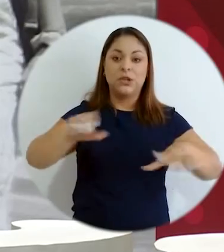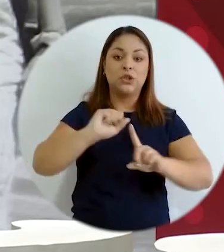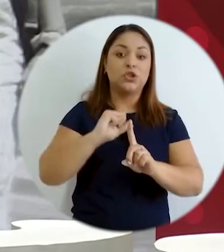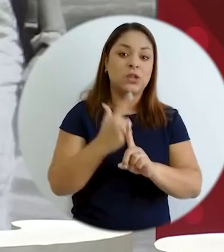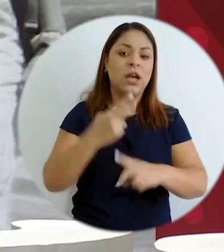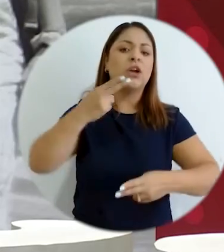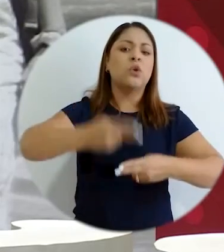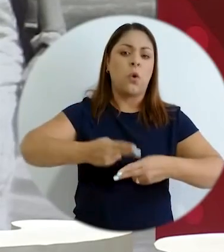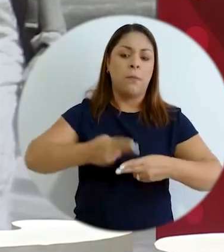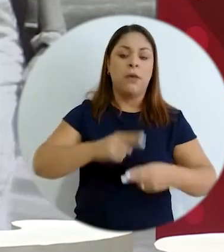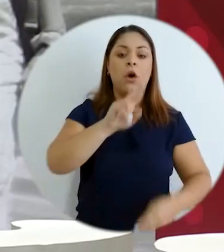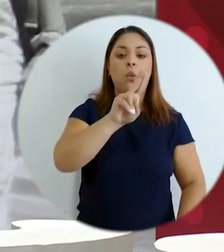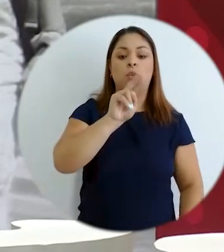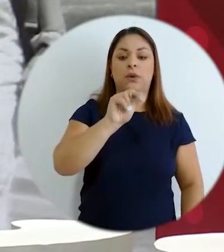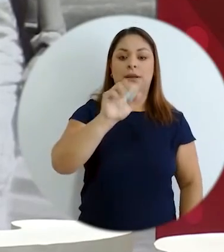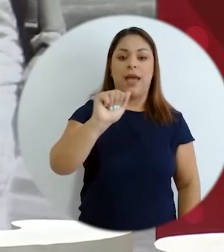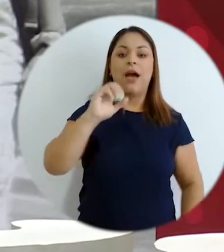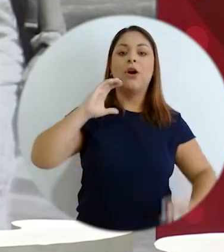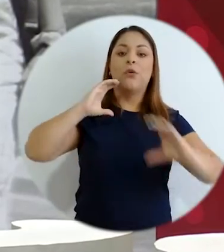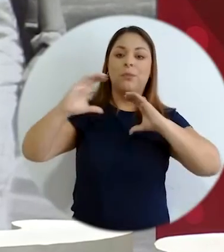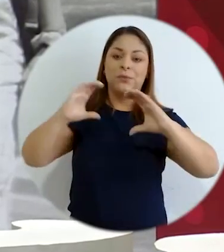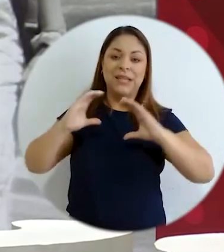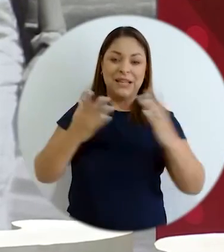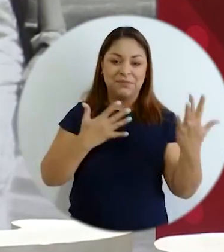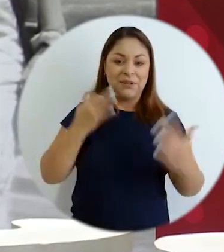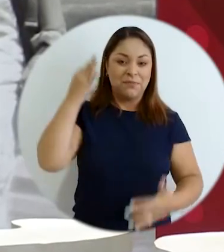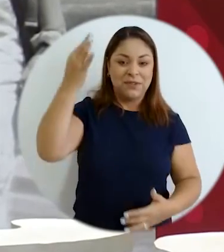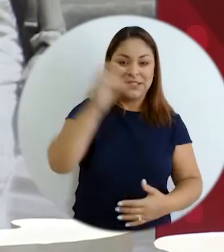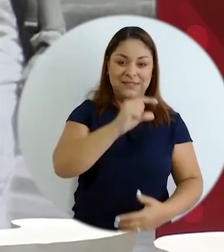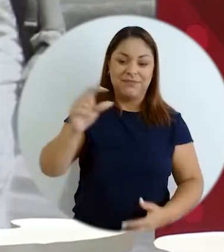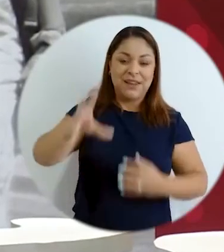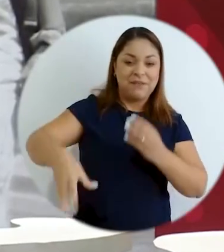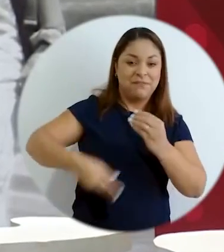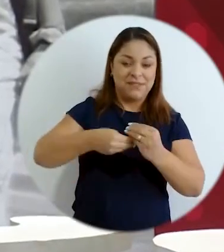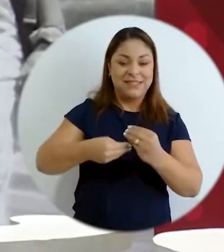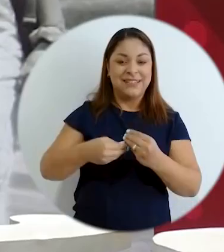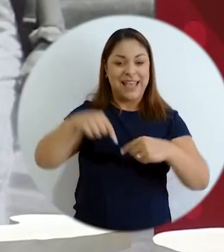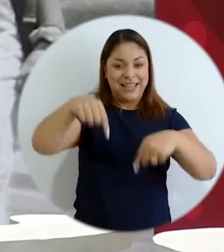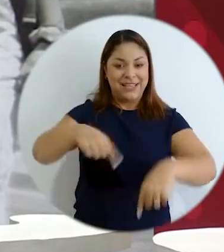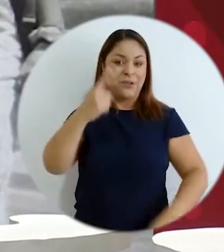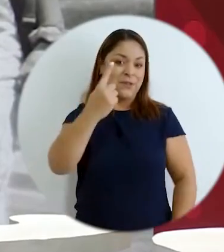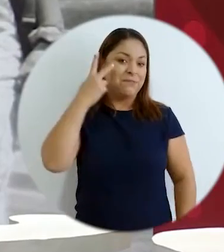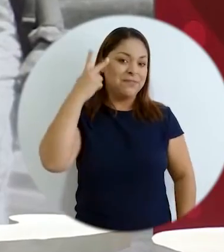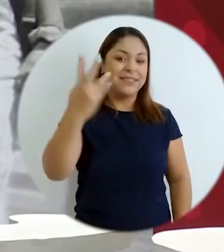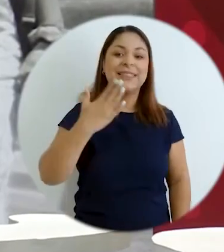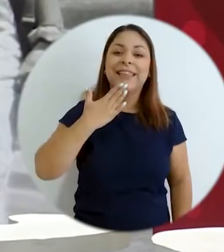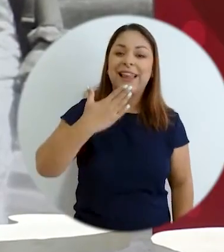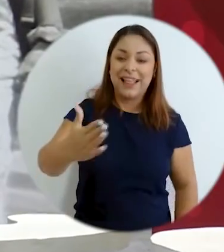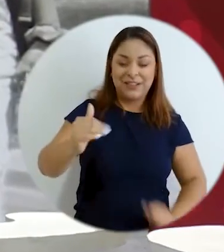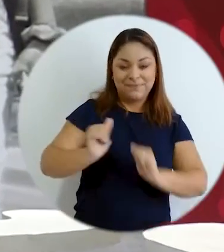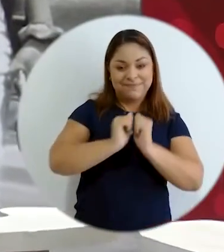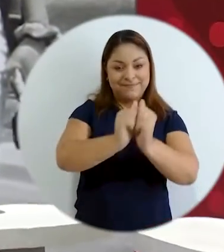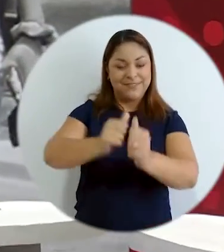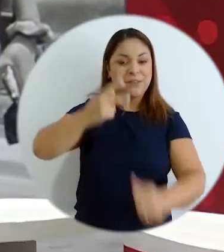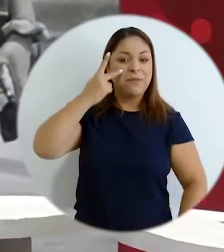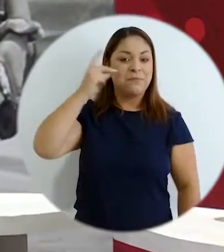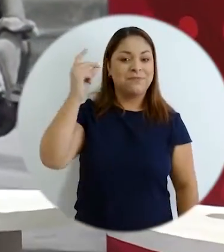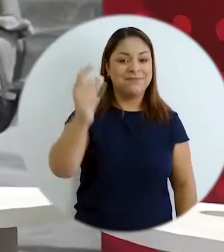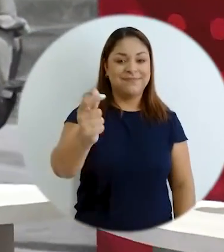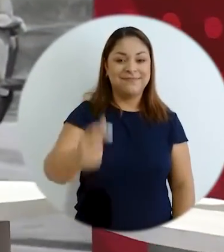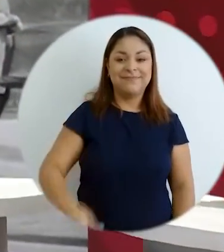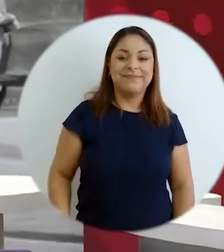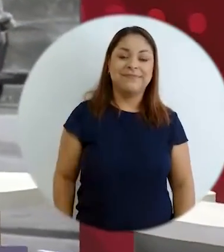sociales bajo el nombre de Una Comunica le esperamos la próxima semana con más aquí en Una Mirada muchas gracias por